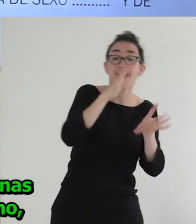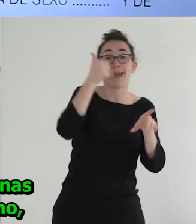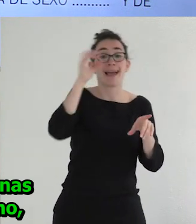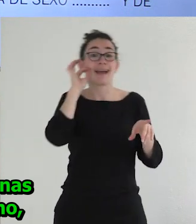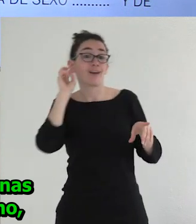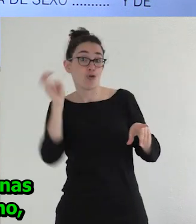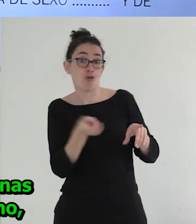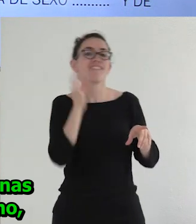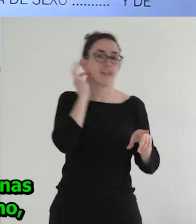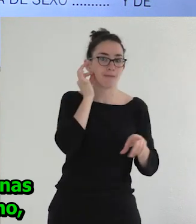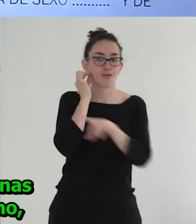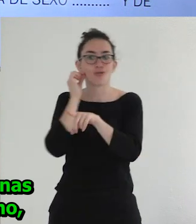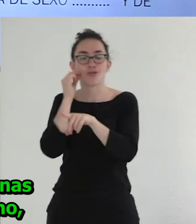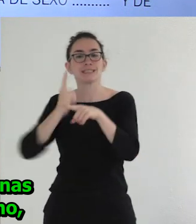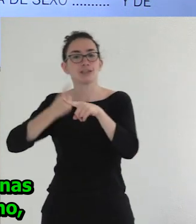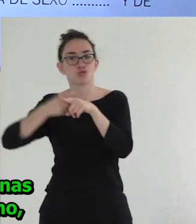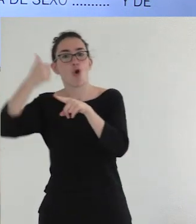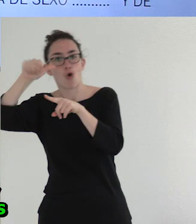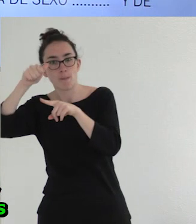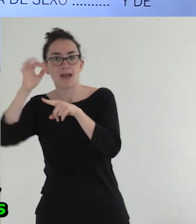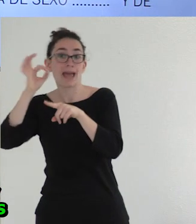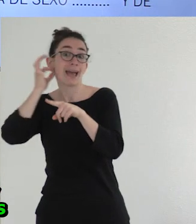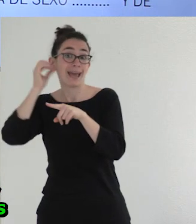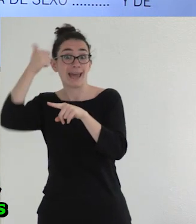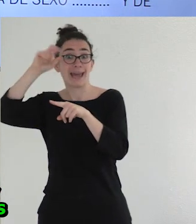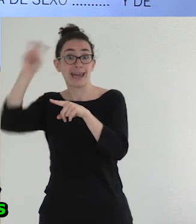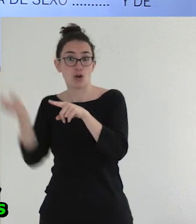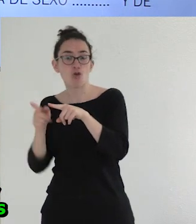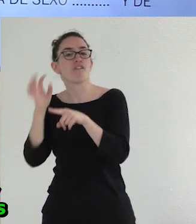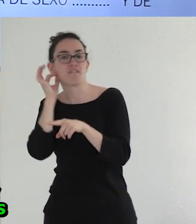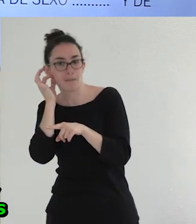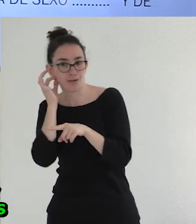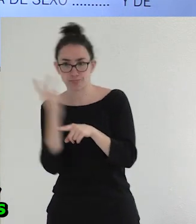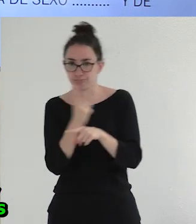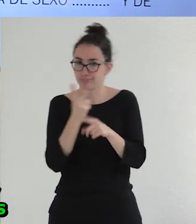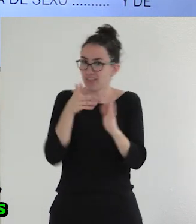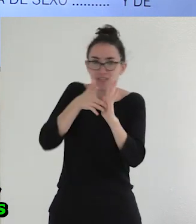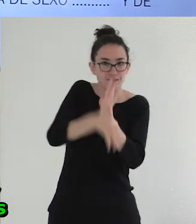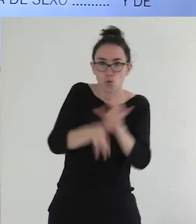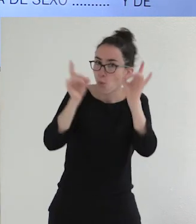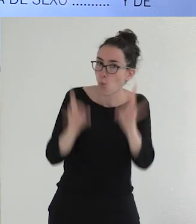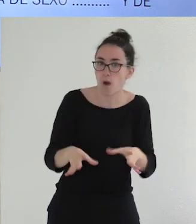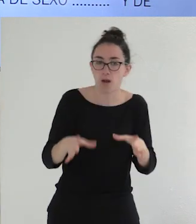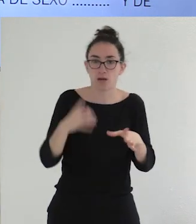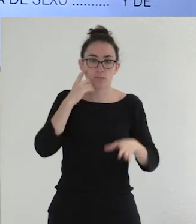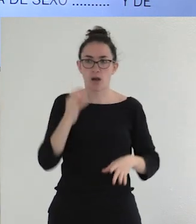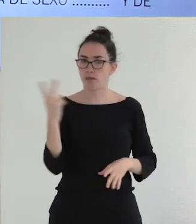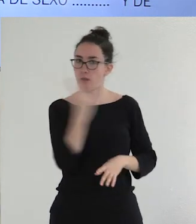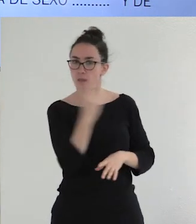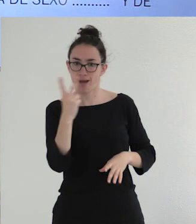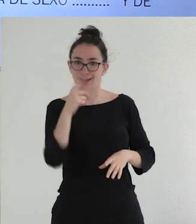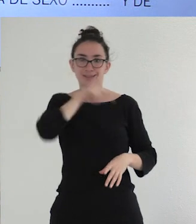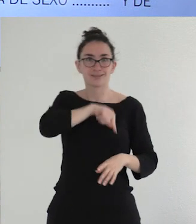femenino y Viviana Fernández es una persona de sexo hombre y género femenino. Y justamente este es el problema, que definimos igual a dos personas que tienen experiencias de